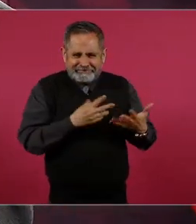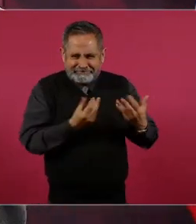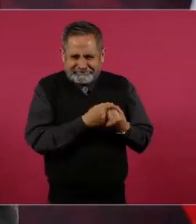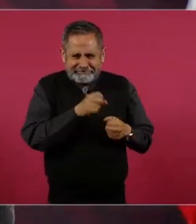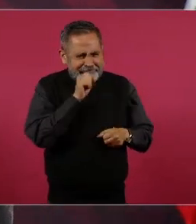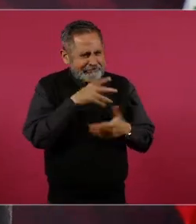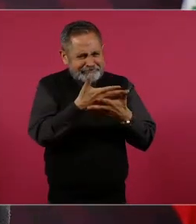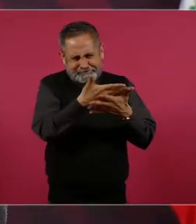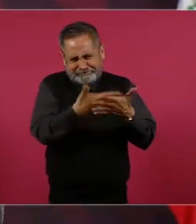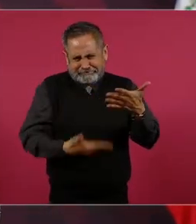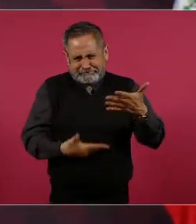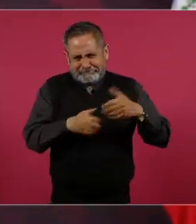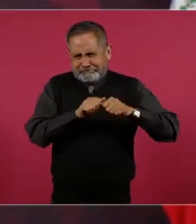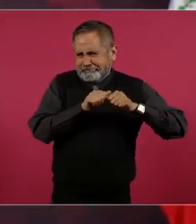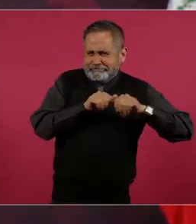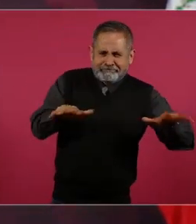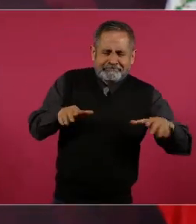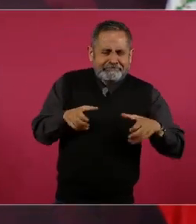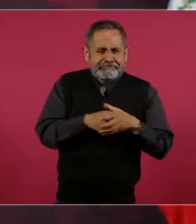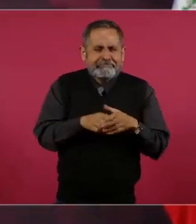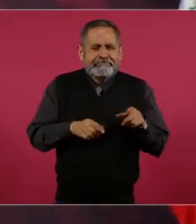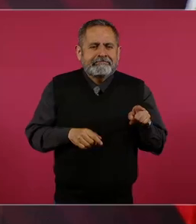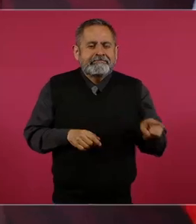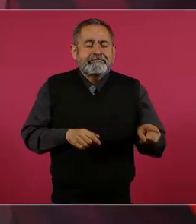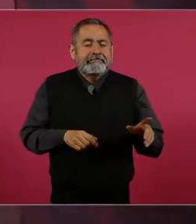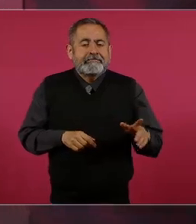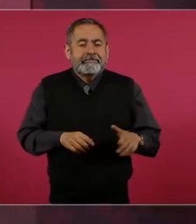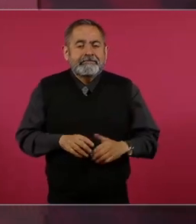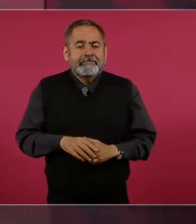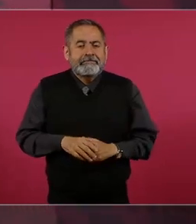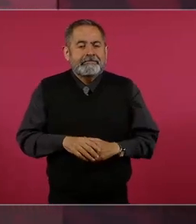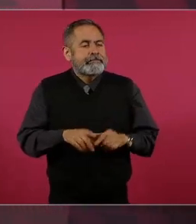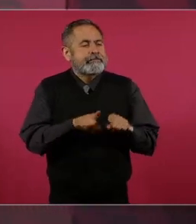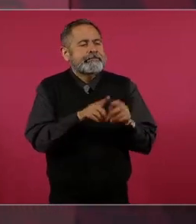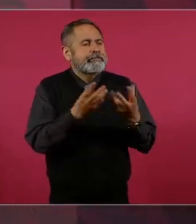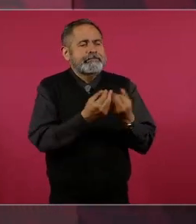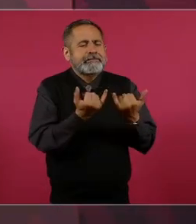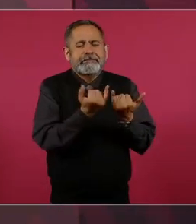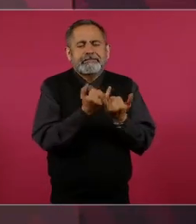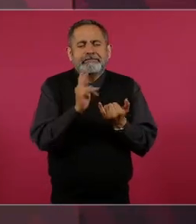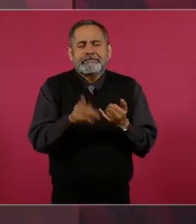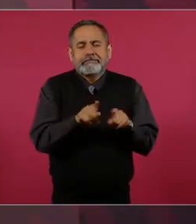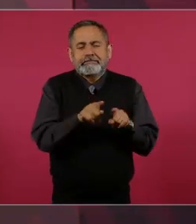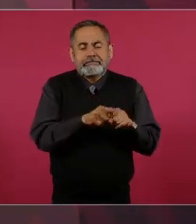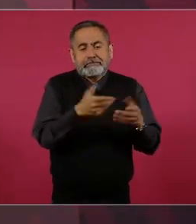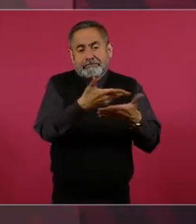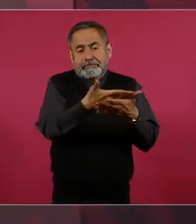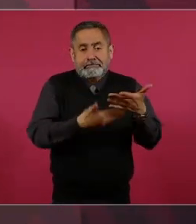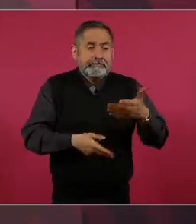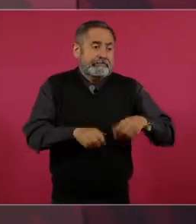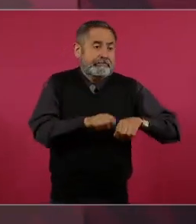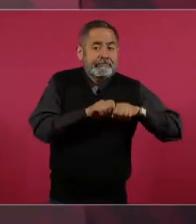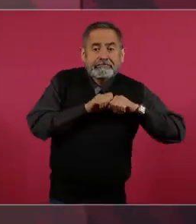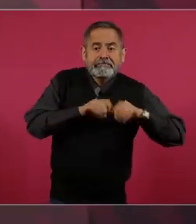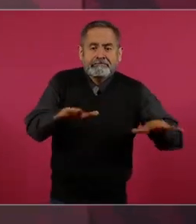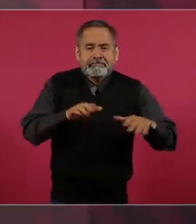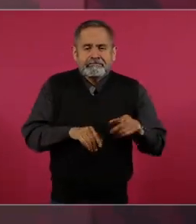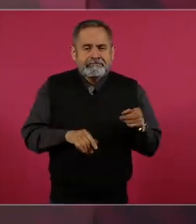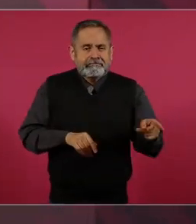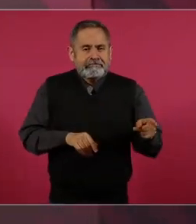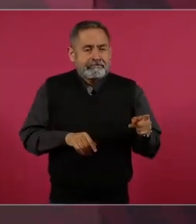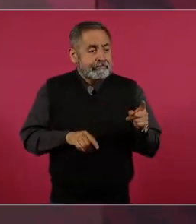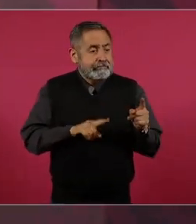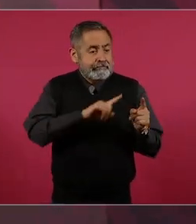aguilares, Camínez y otros, sale un manifiesto del